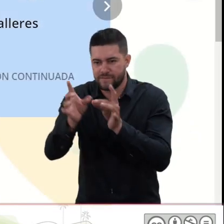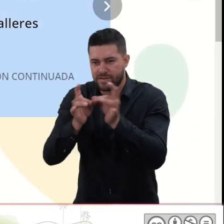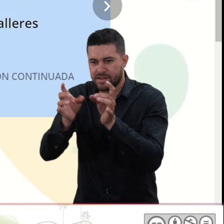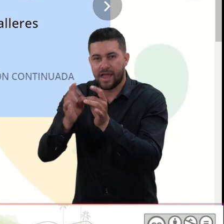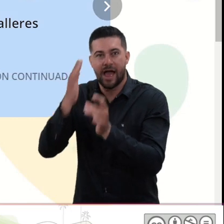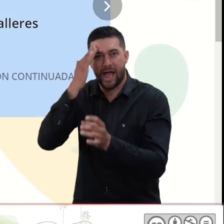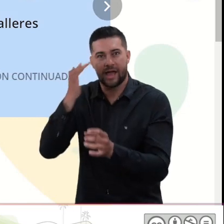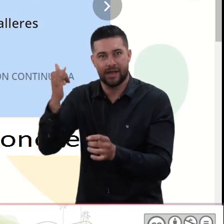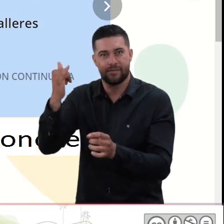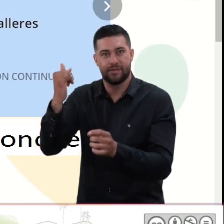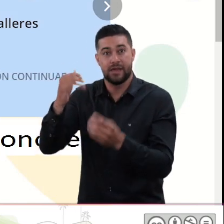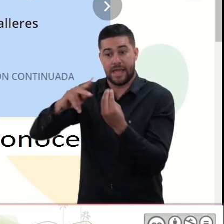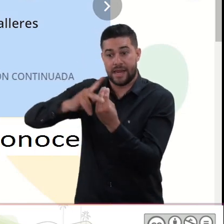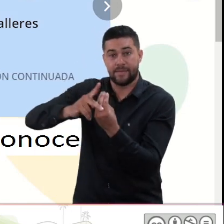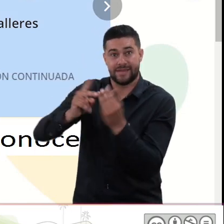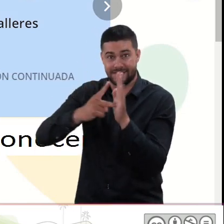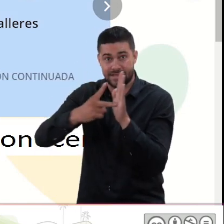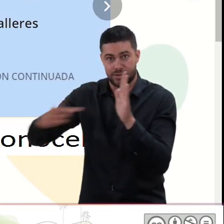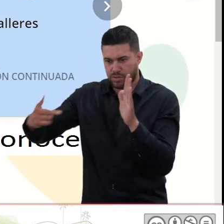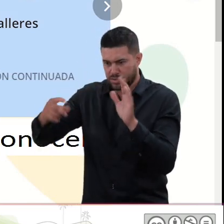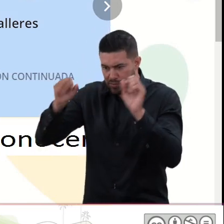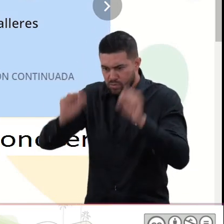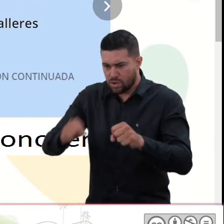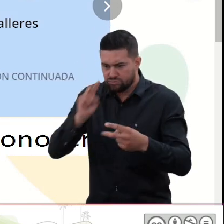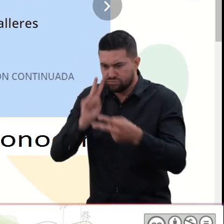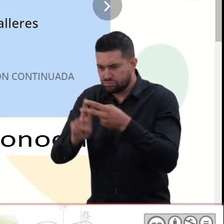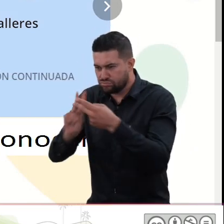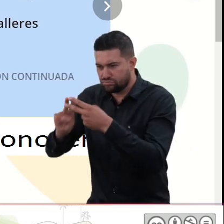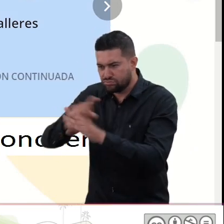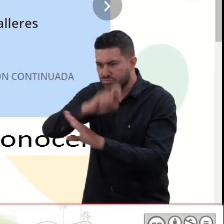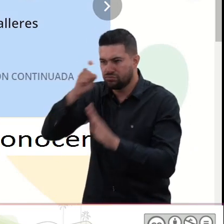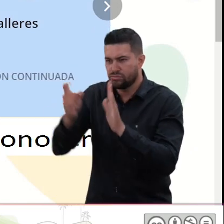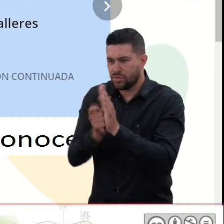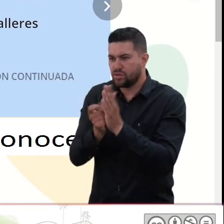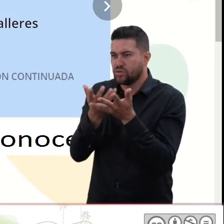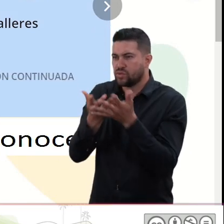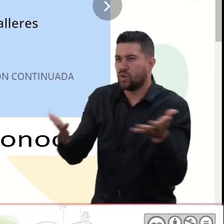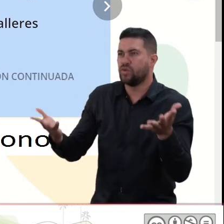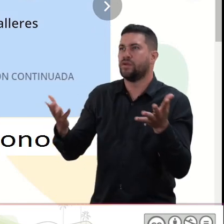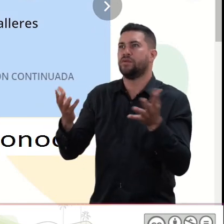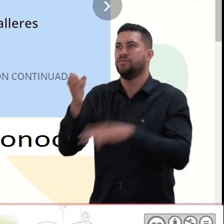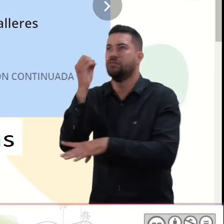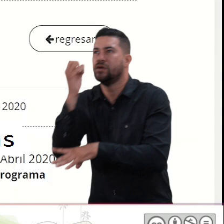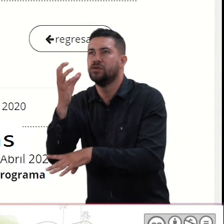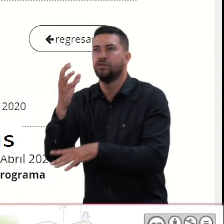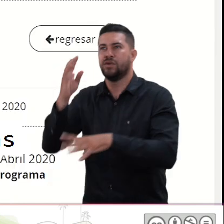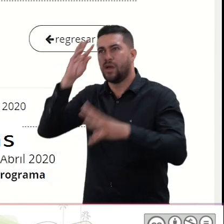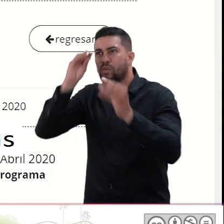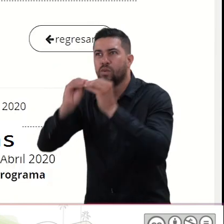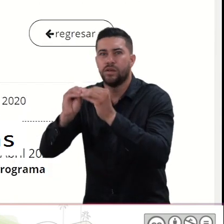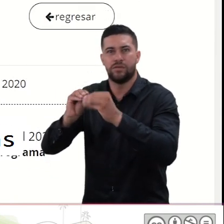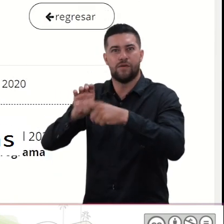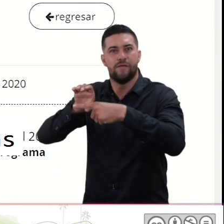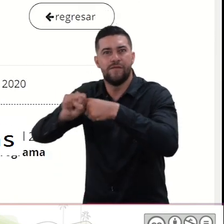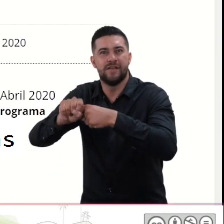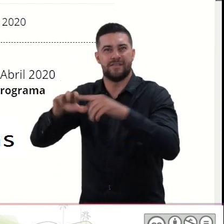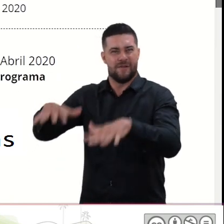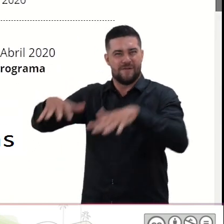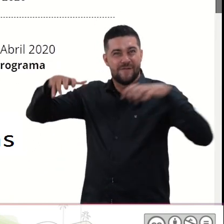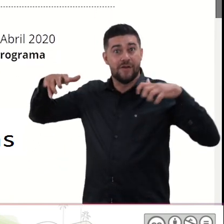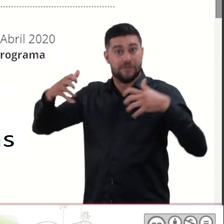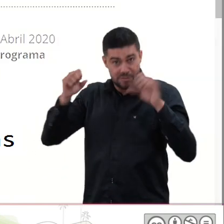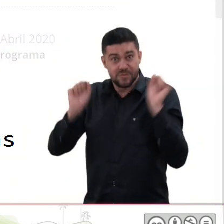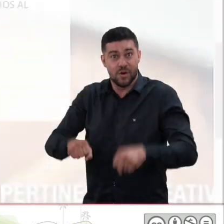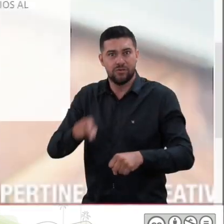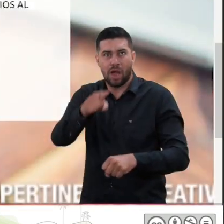módulo de calendario académico, una herramienta tecnológica con la que podrás conocer todas las actividades y eventos de nuestra universidad para que así